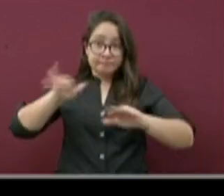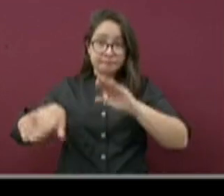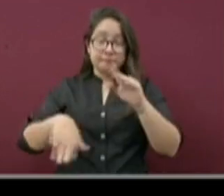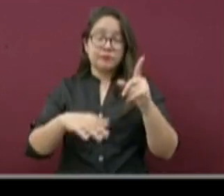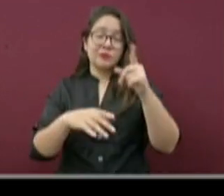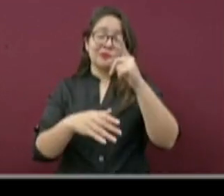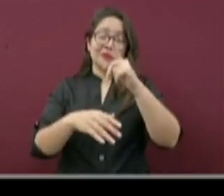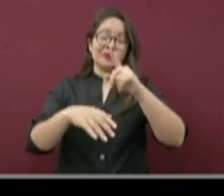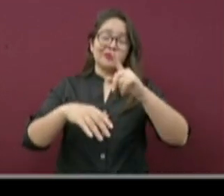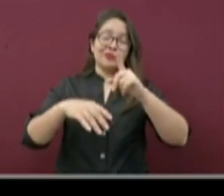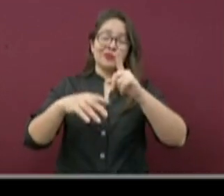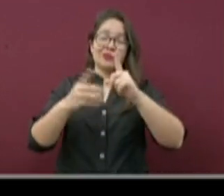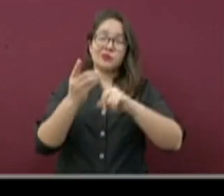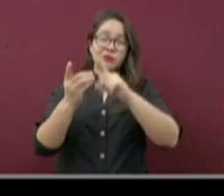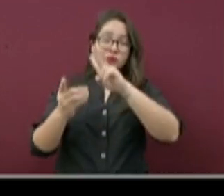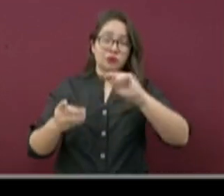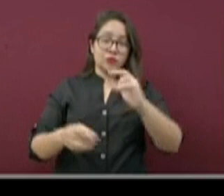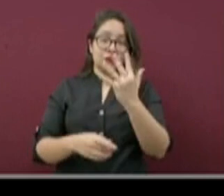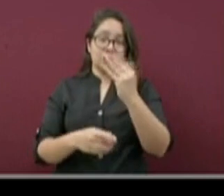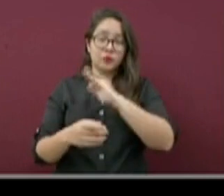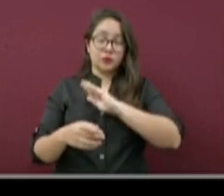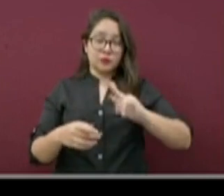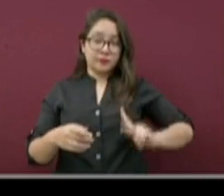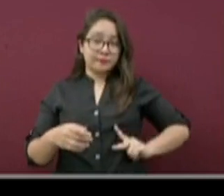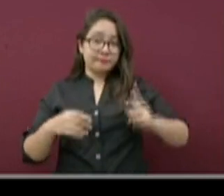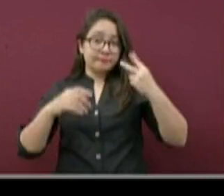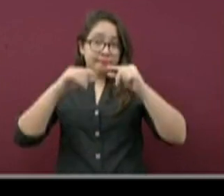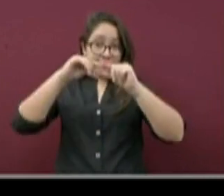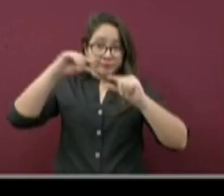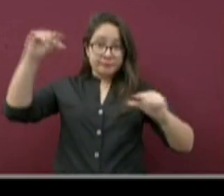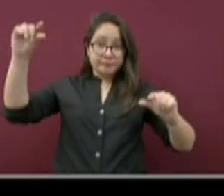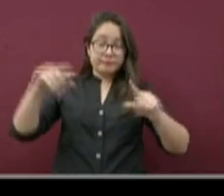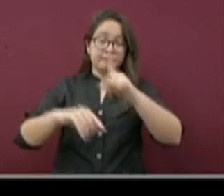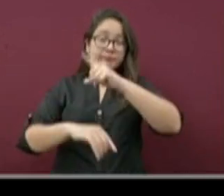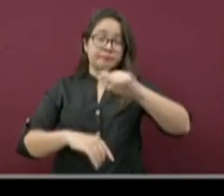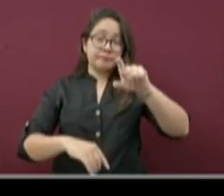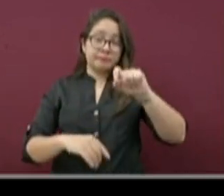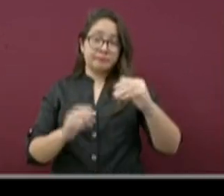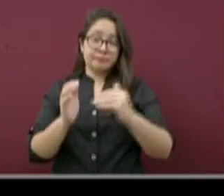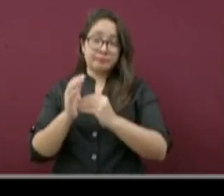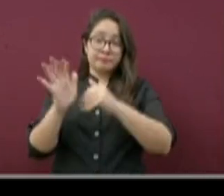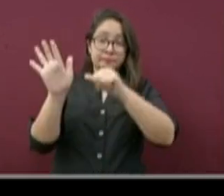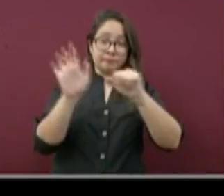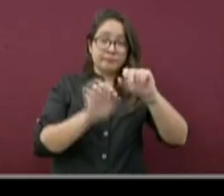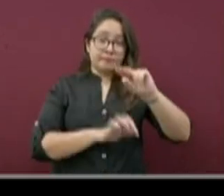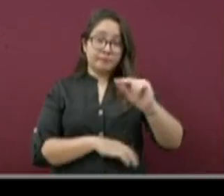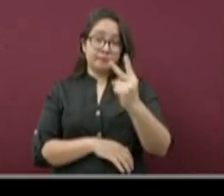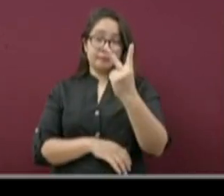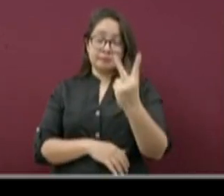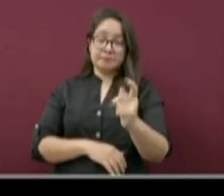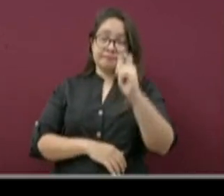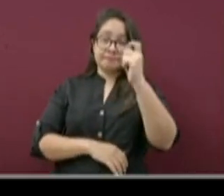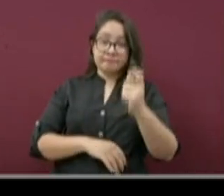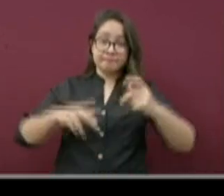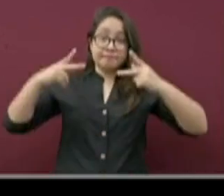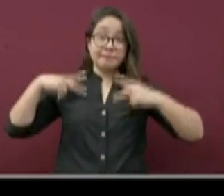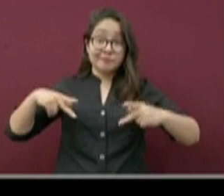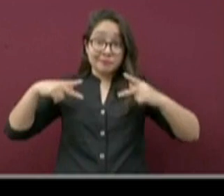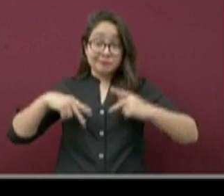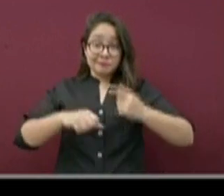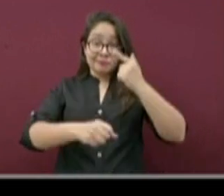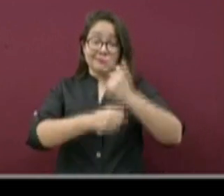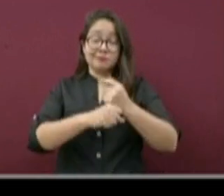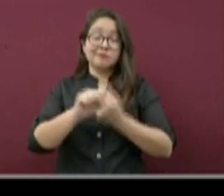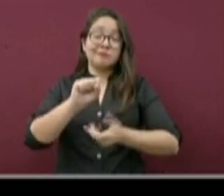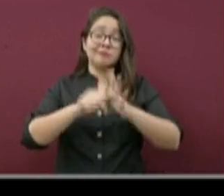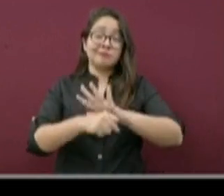205 municipios de la entidad. Así también suman 120,682 los pacientes con resultado